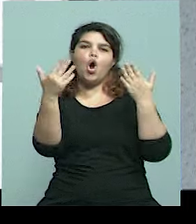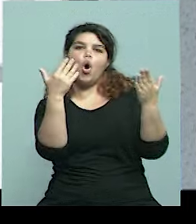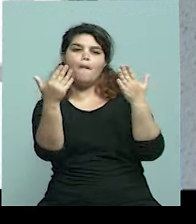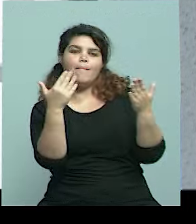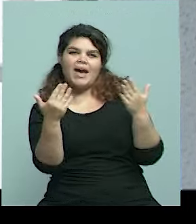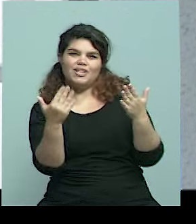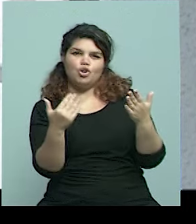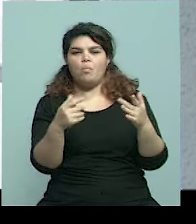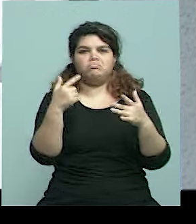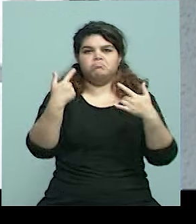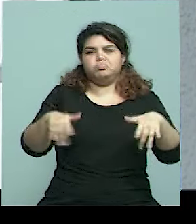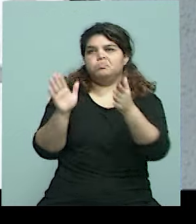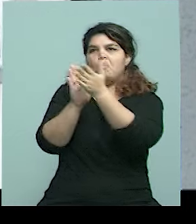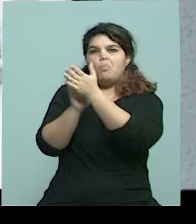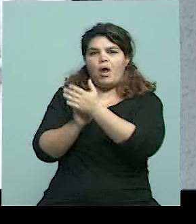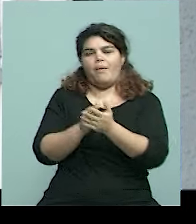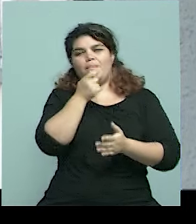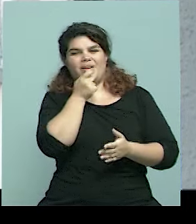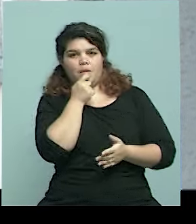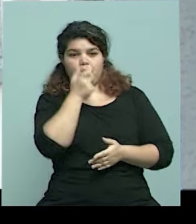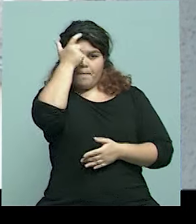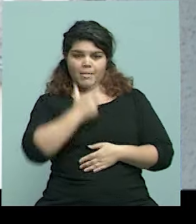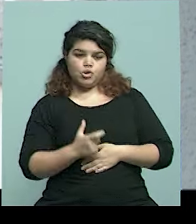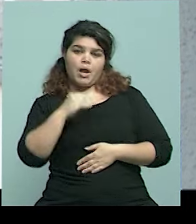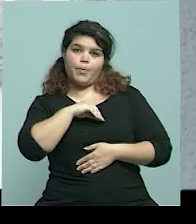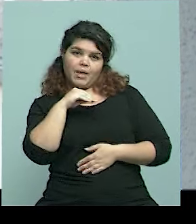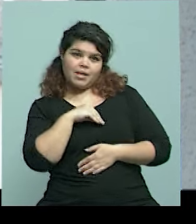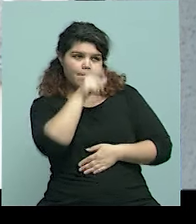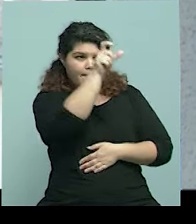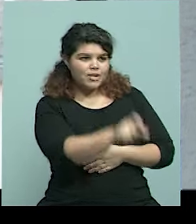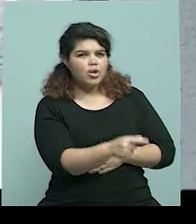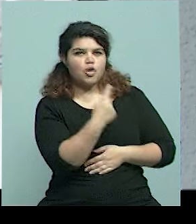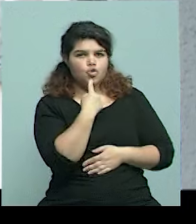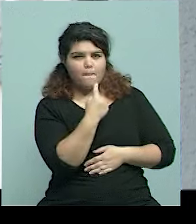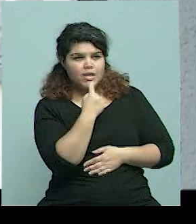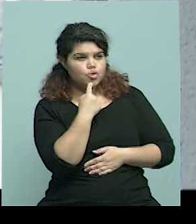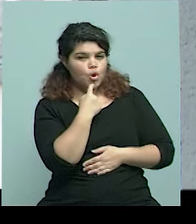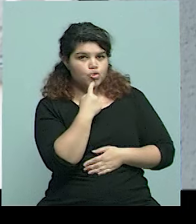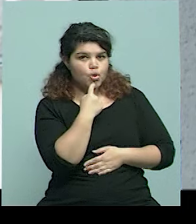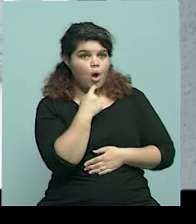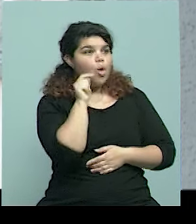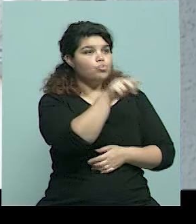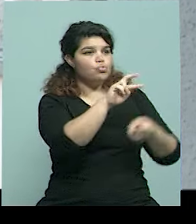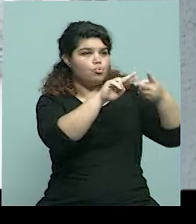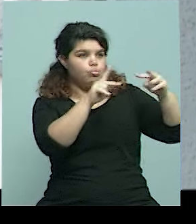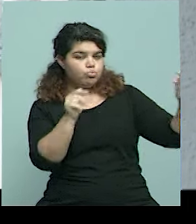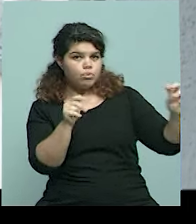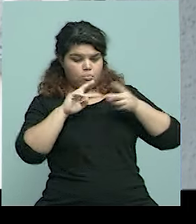van a ser las que se toman a la víctima, al sospechoso y por comparación vemos si